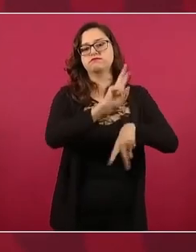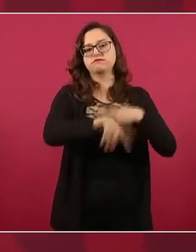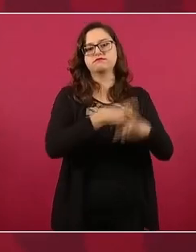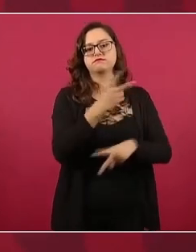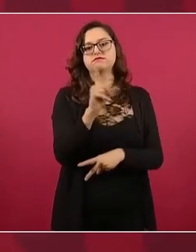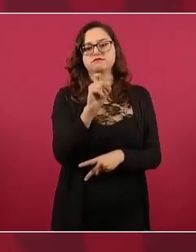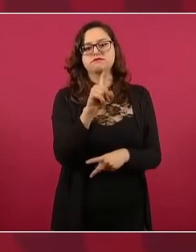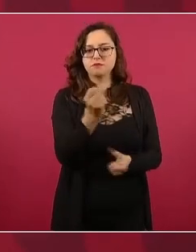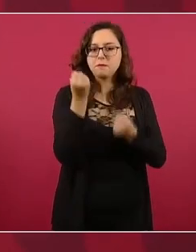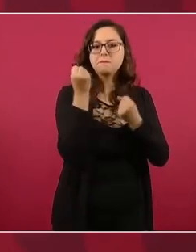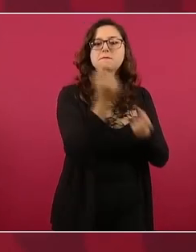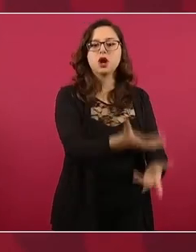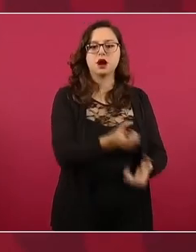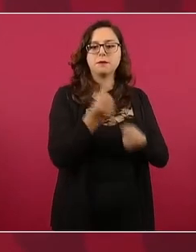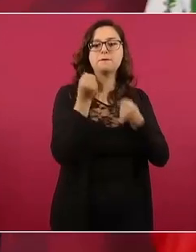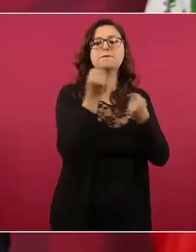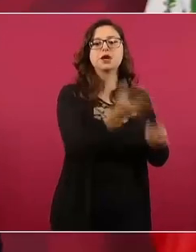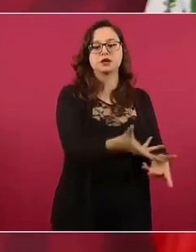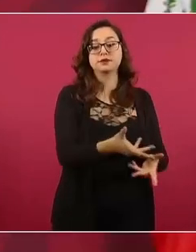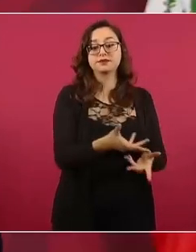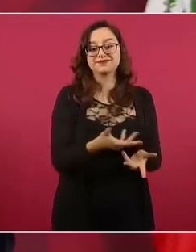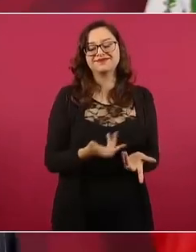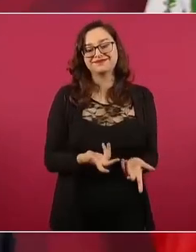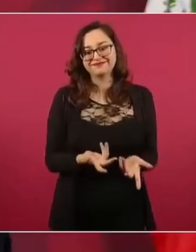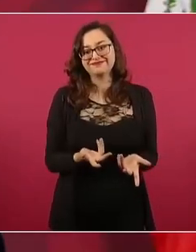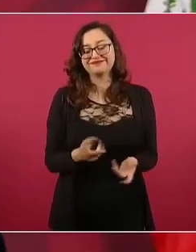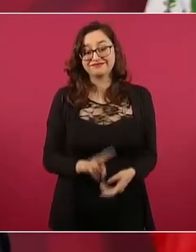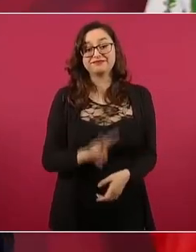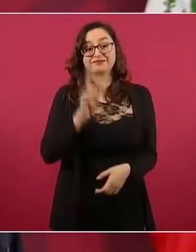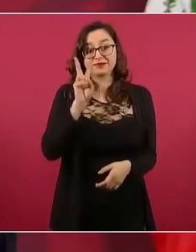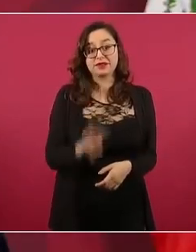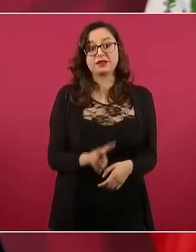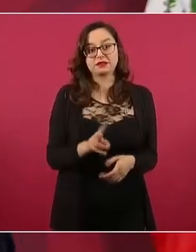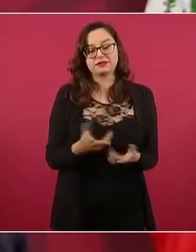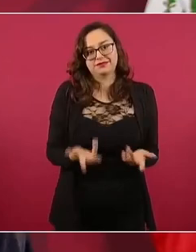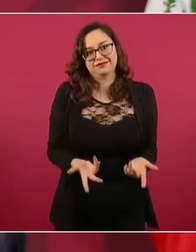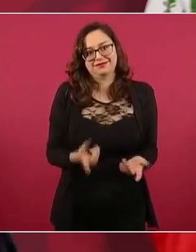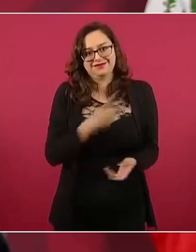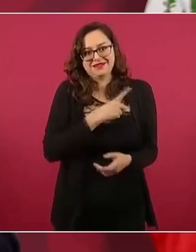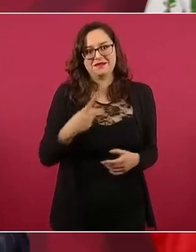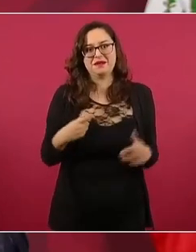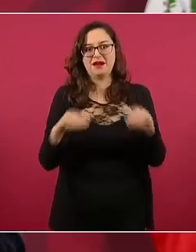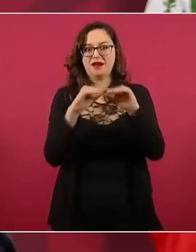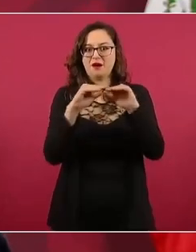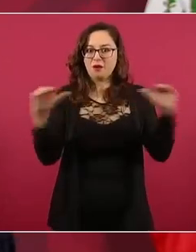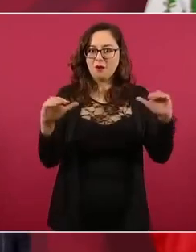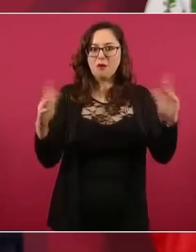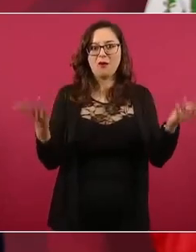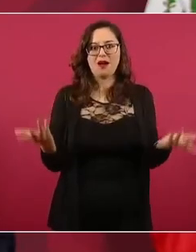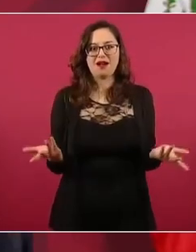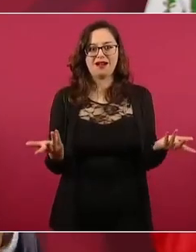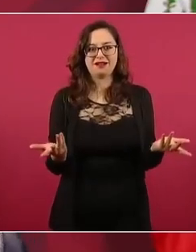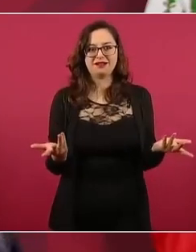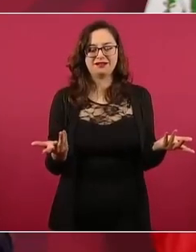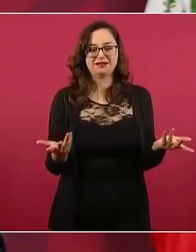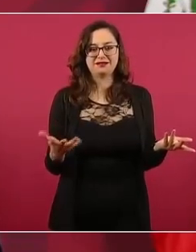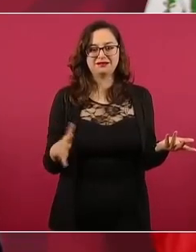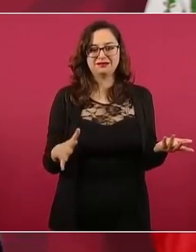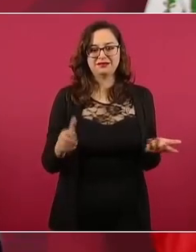porque es también un asunto de equidad, de distribución